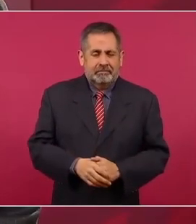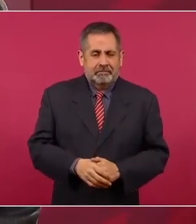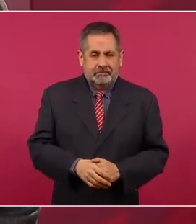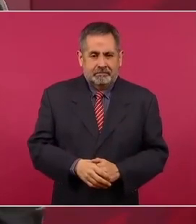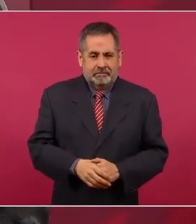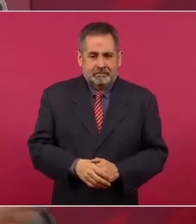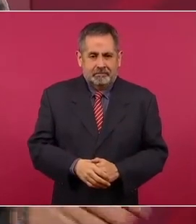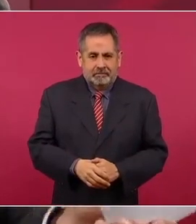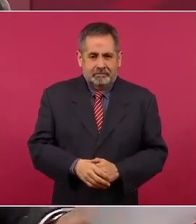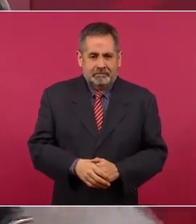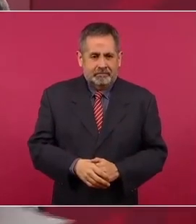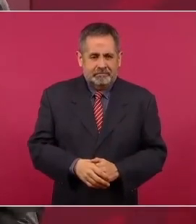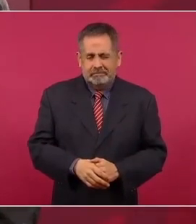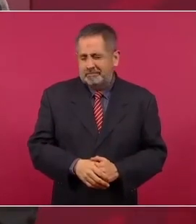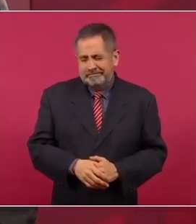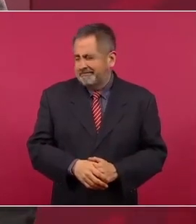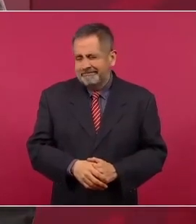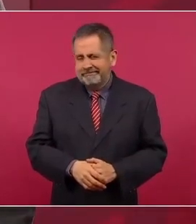Nada,